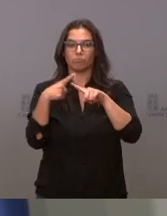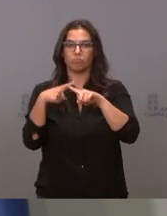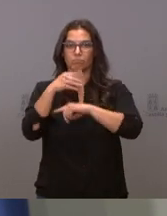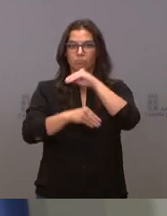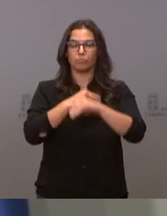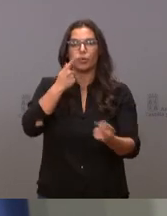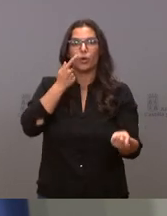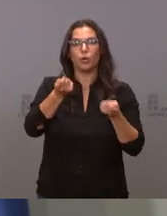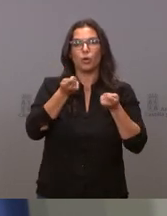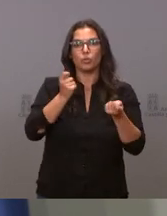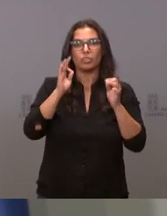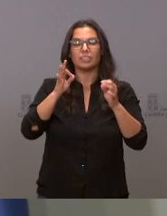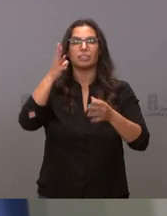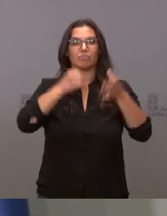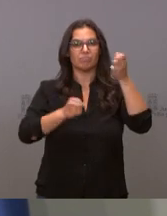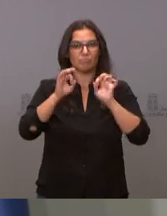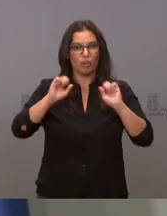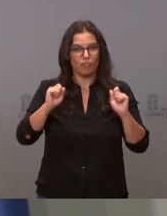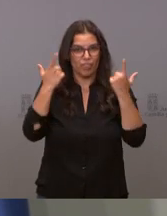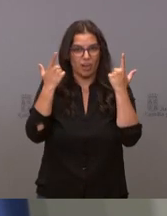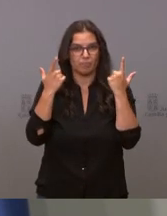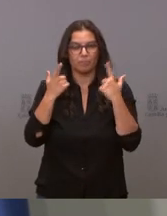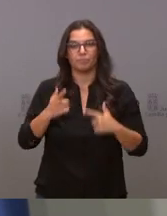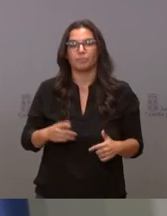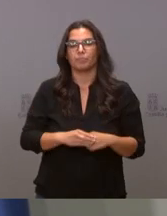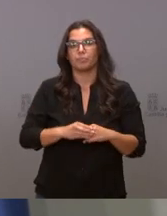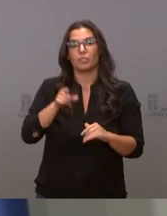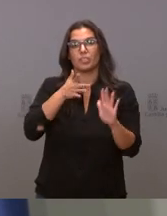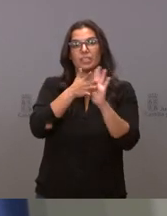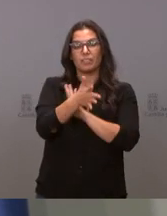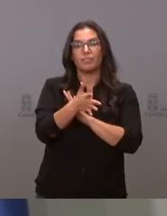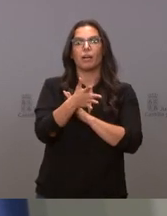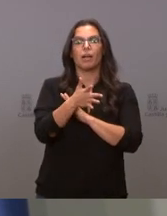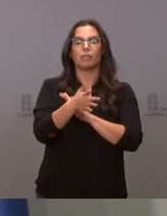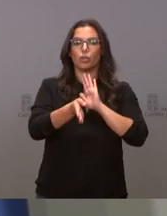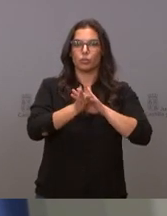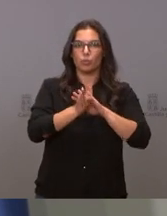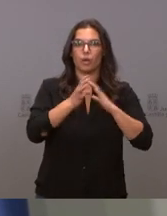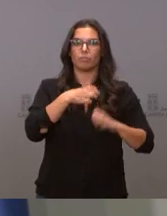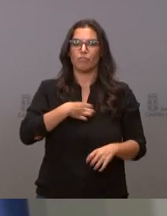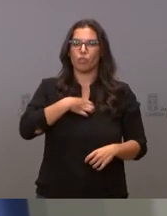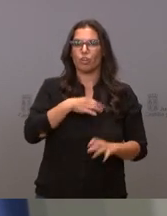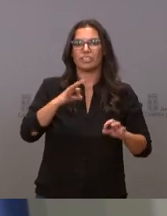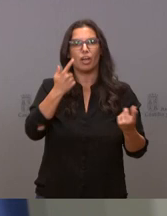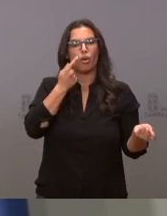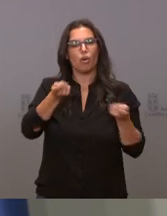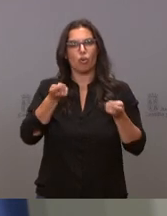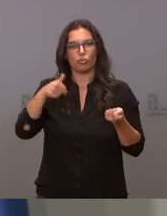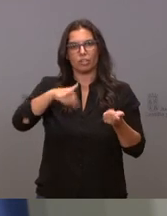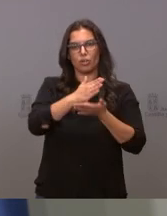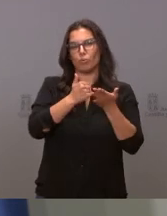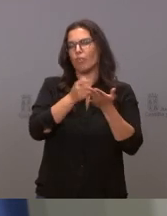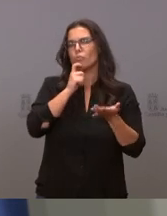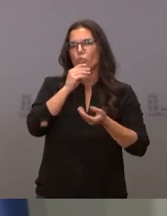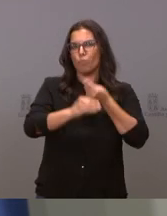lechero oficial en Castilla y León. Se trata de seguir realizando estas funciones de control en nuestra comunidad mediante el